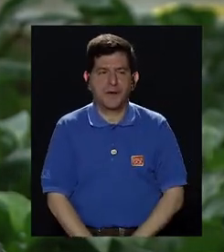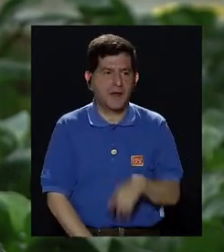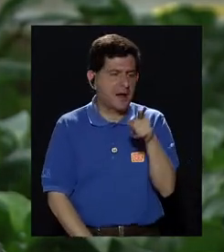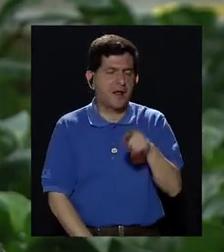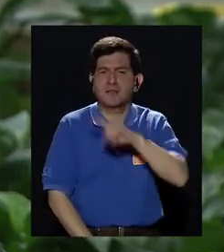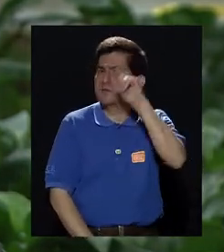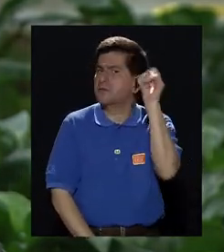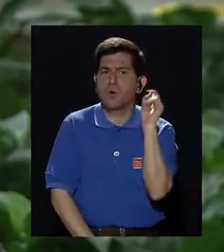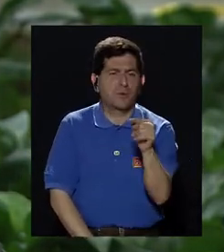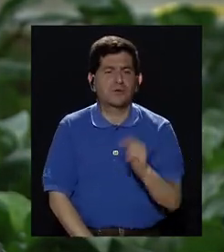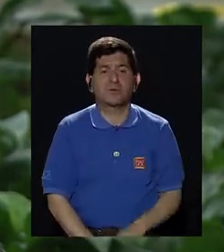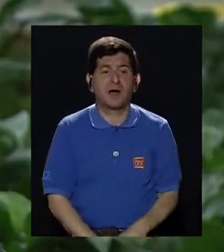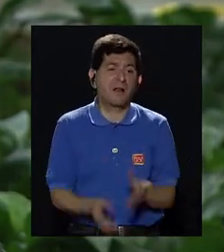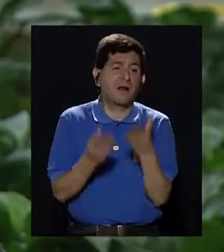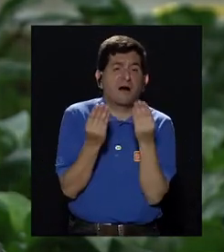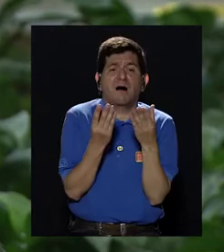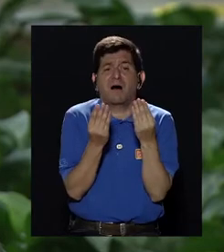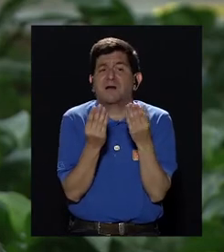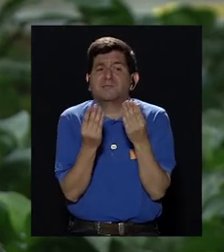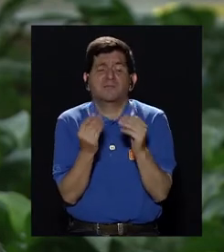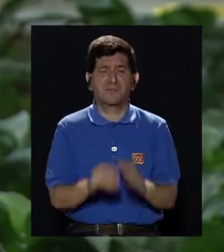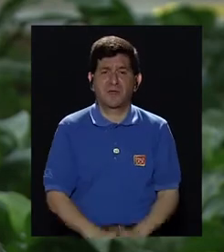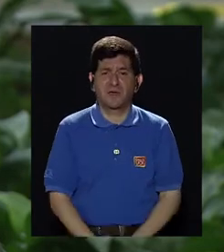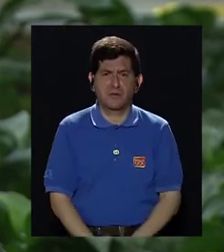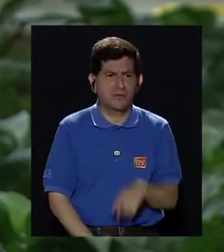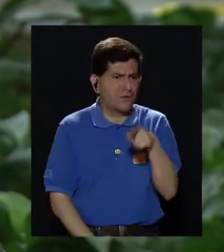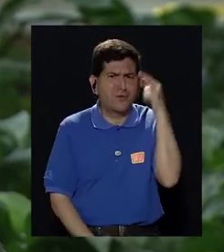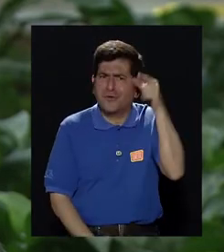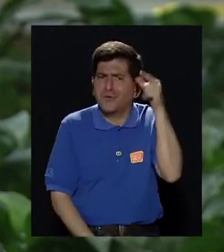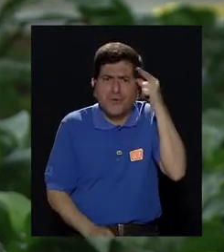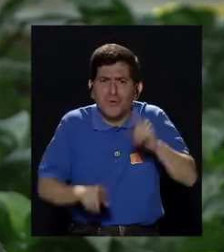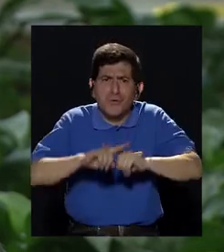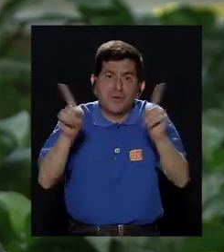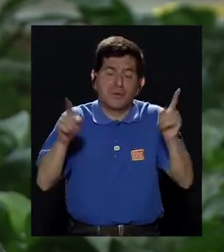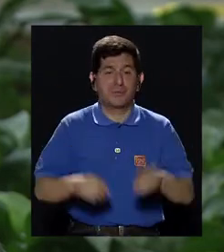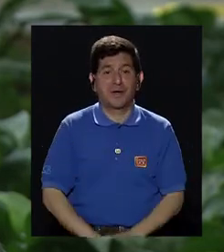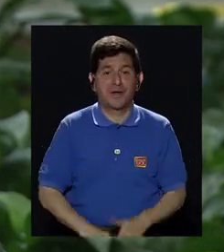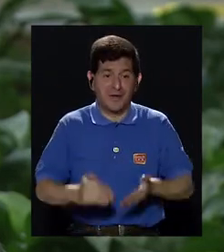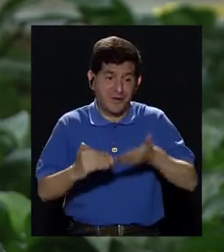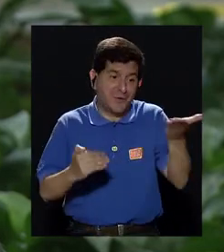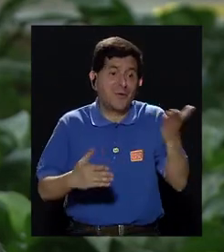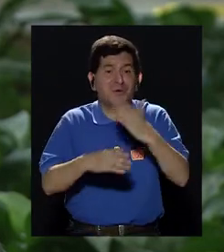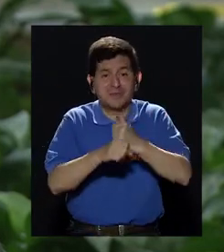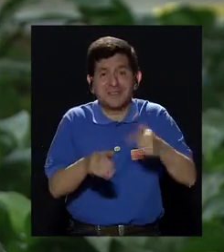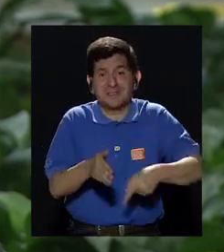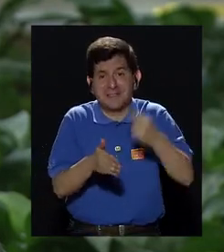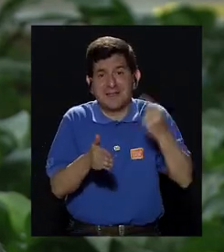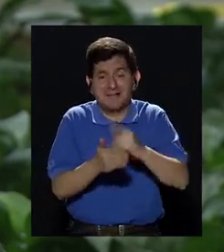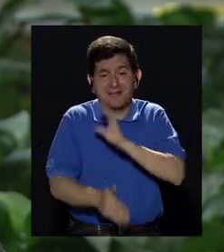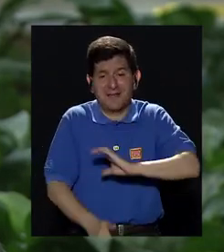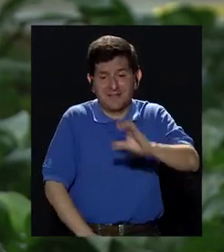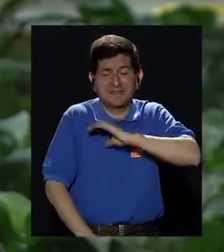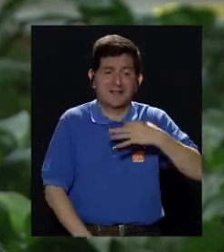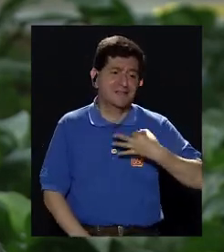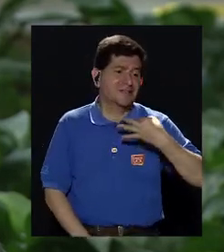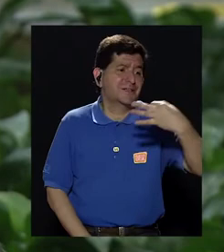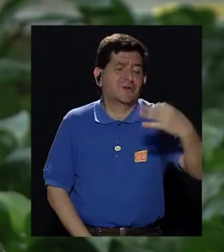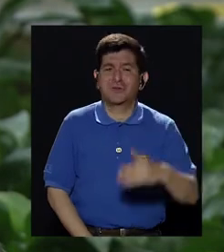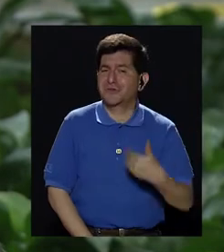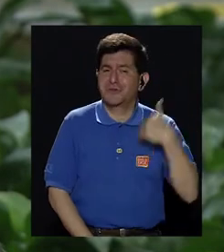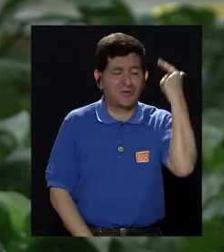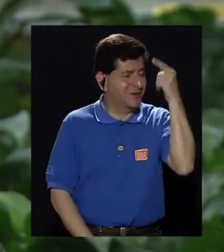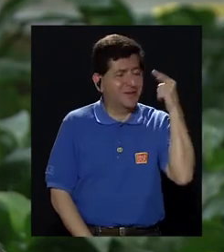no consultan, por el temor a, que no tiene sentido, pero obviamente muchas de las cosas que nosotros hacemos en nuestra conducta diaria,